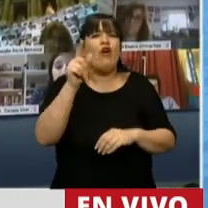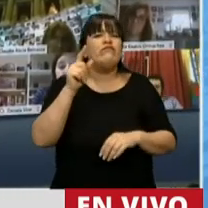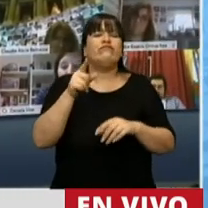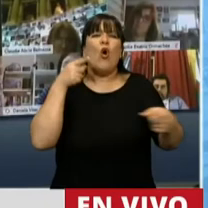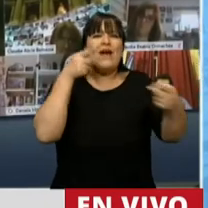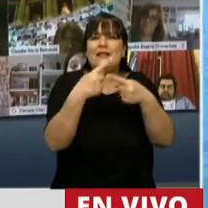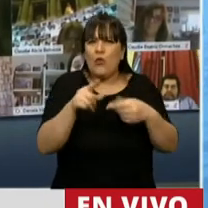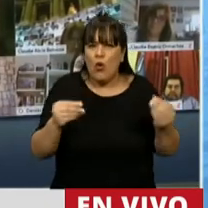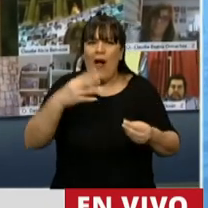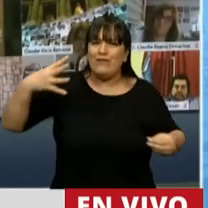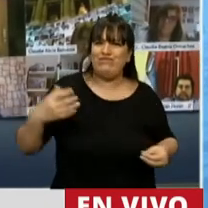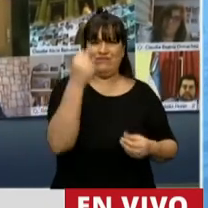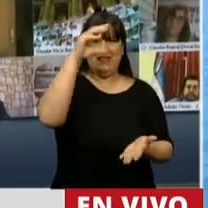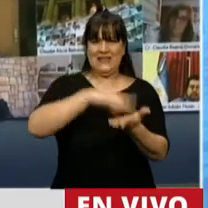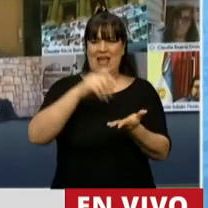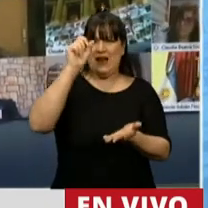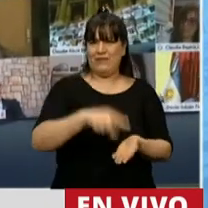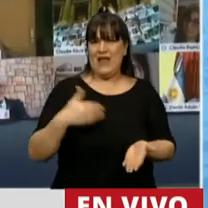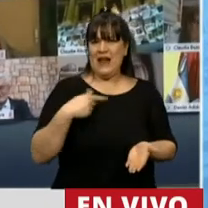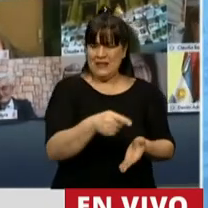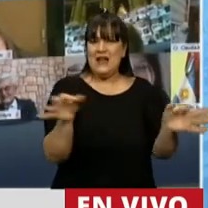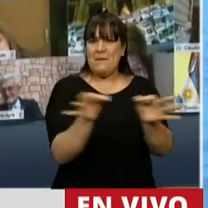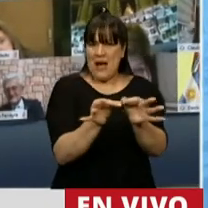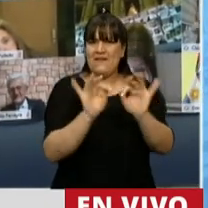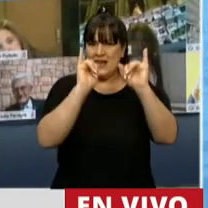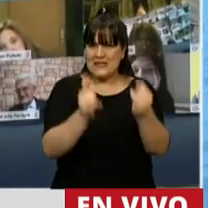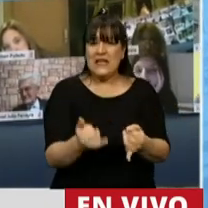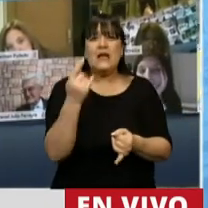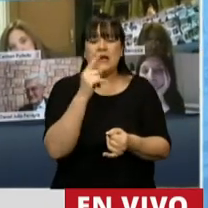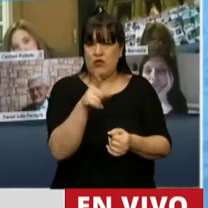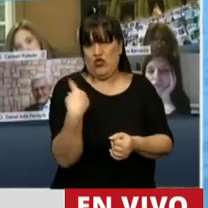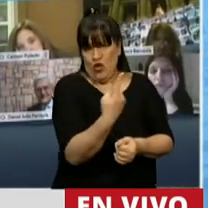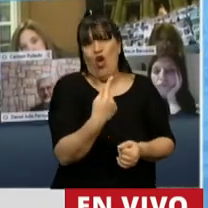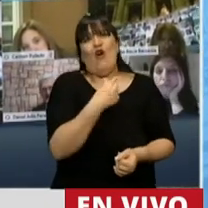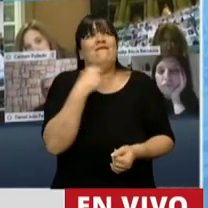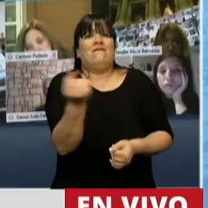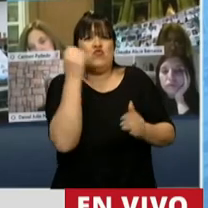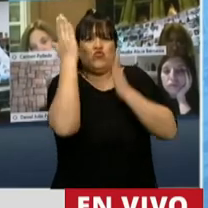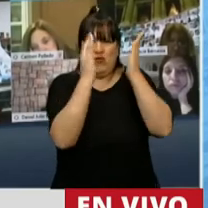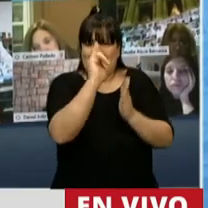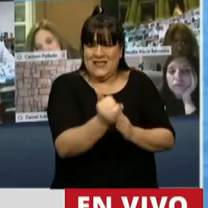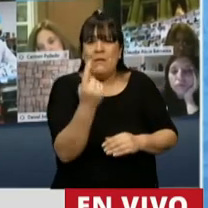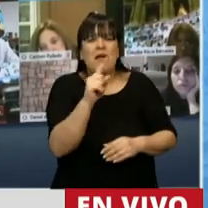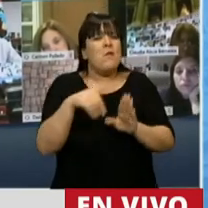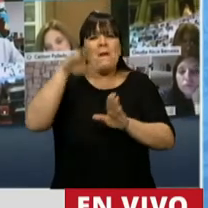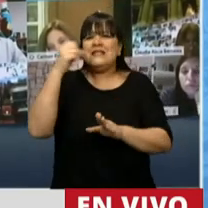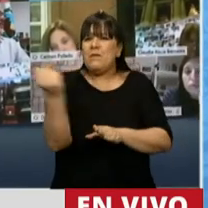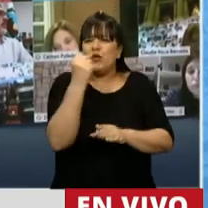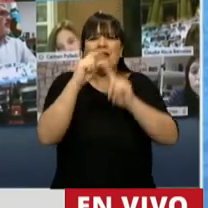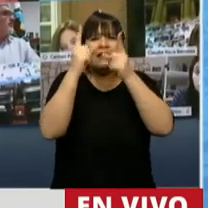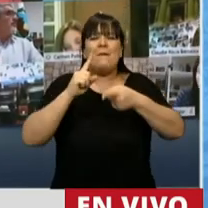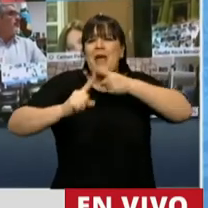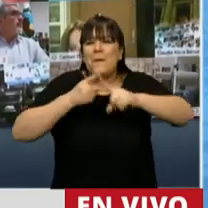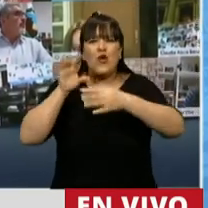que se restablezca la soberanía de nuestras Malvinas. Es parte de lo que queremos todos los argentinos. Pero por sobre todas las cosas, los